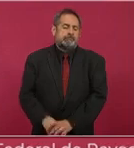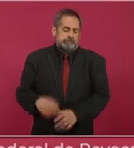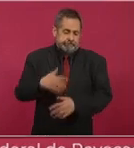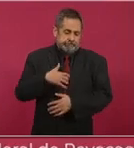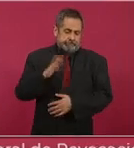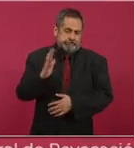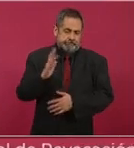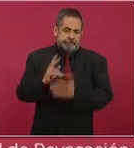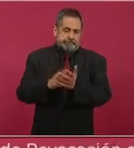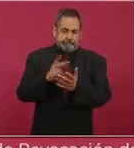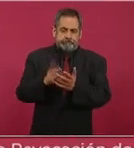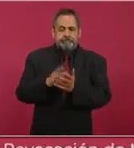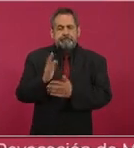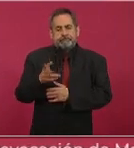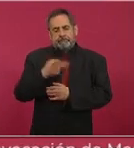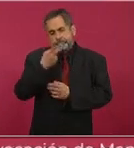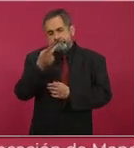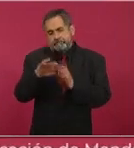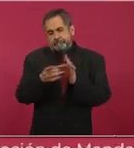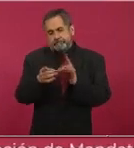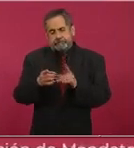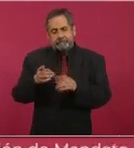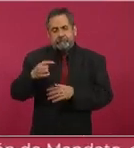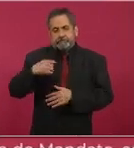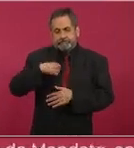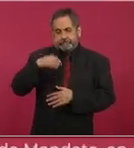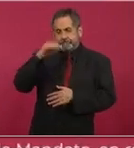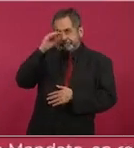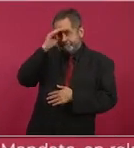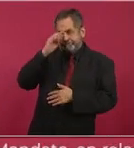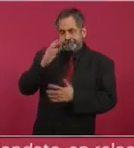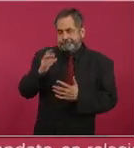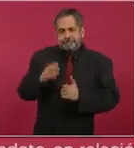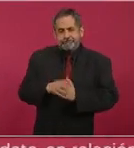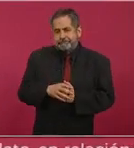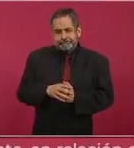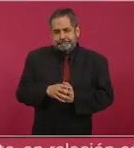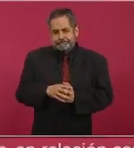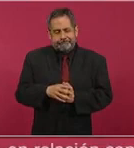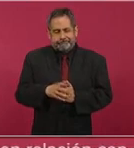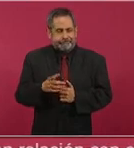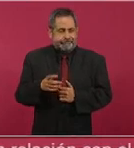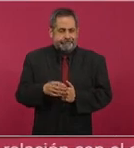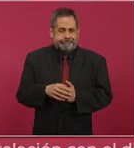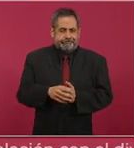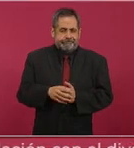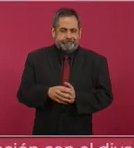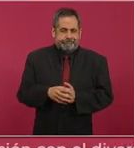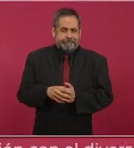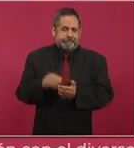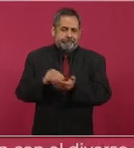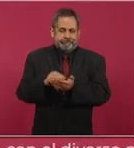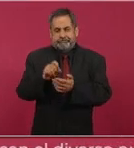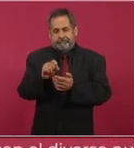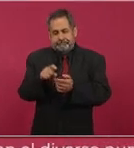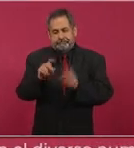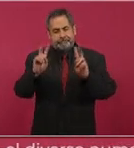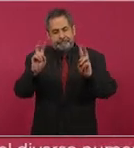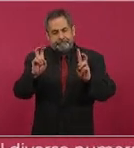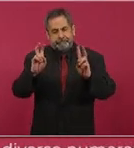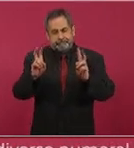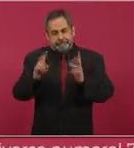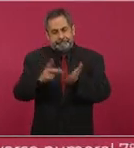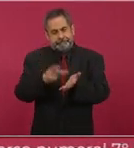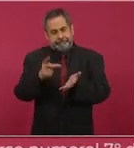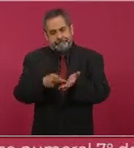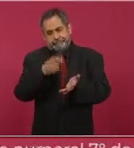sea propicio seguir tratando el tema.